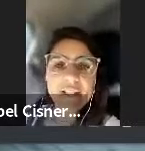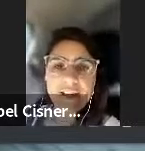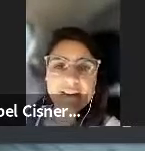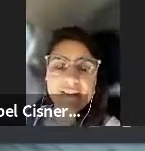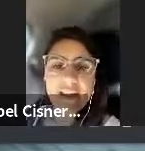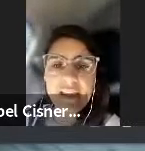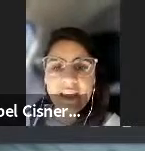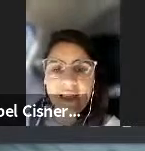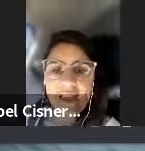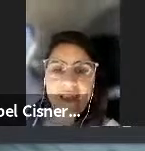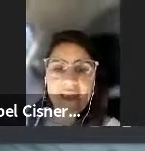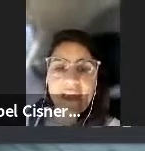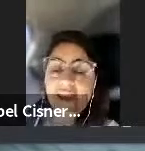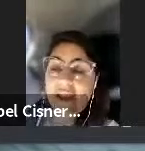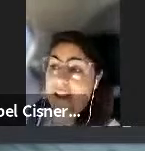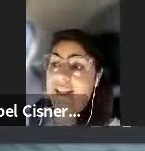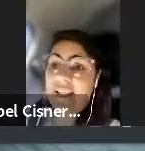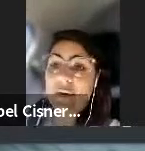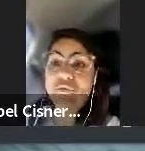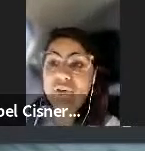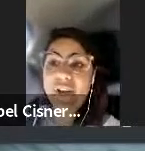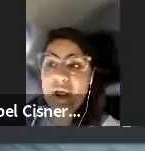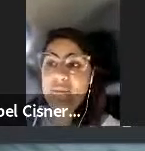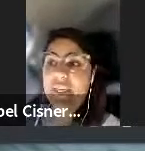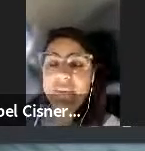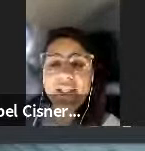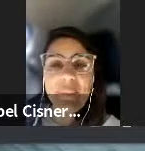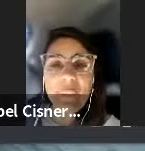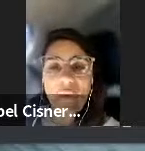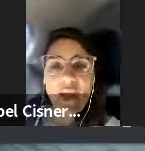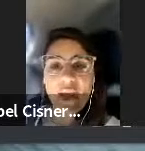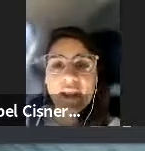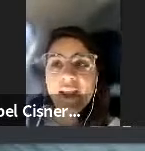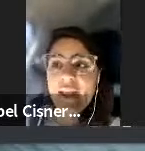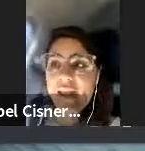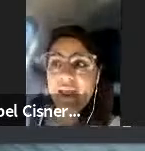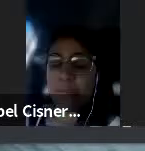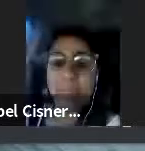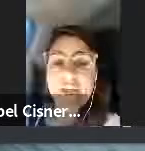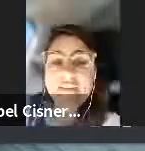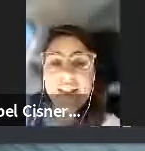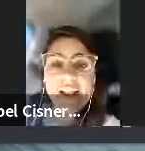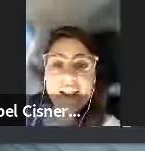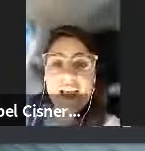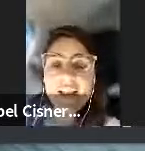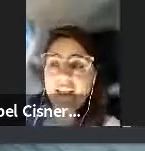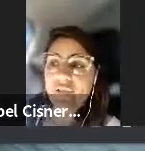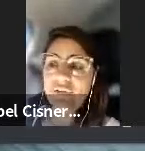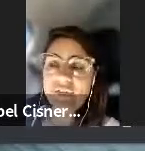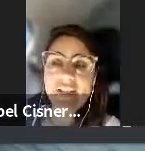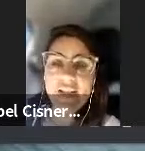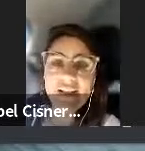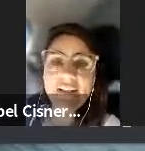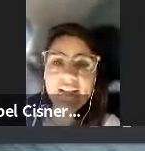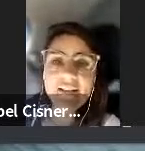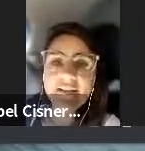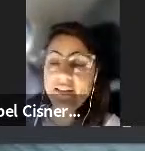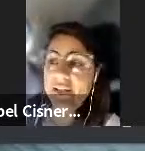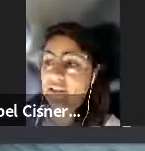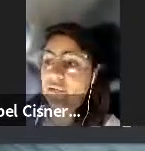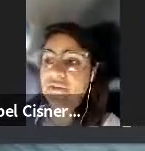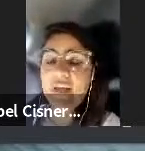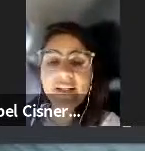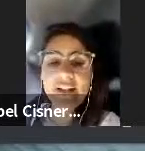insertarse en este mundo y rápidamente poder empezar a crear estos satélites